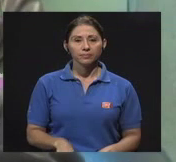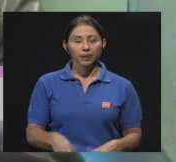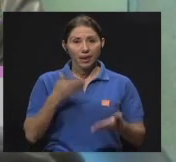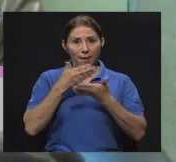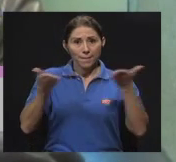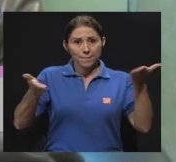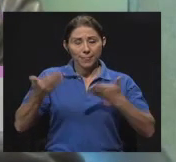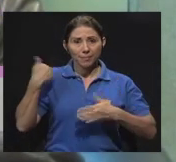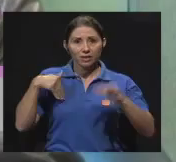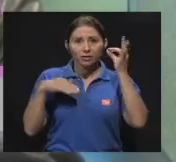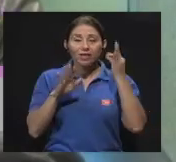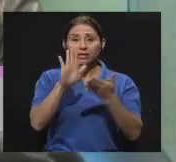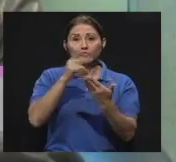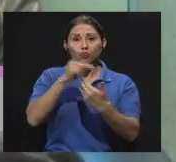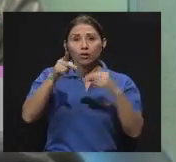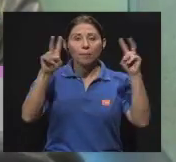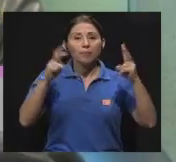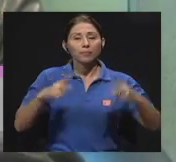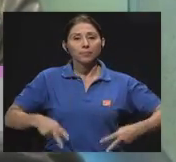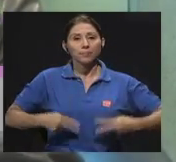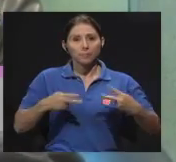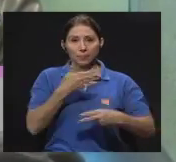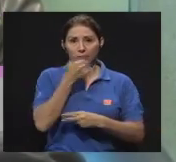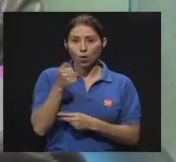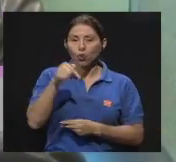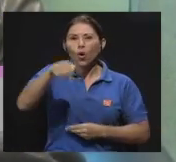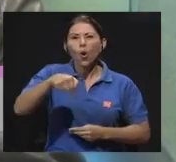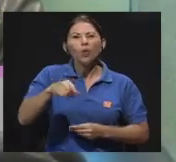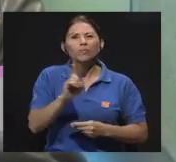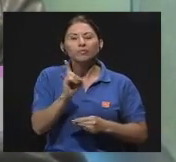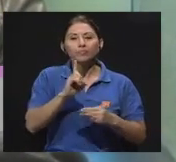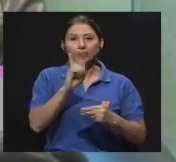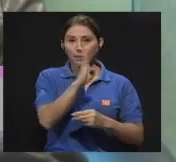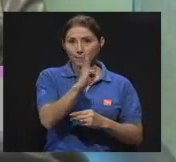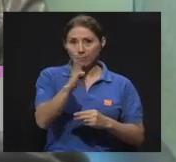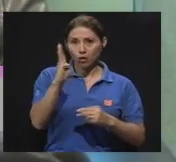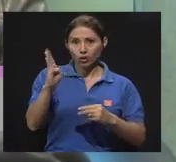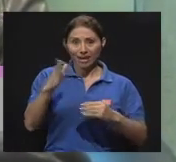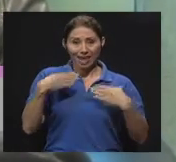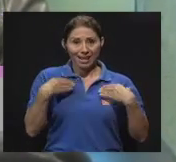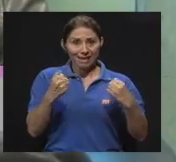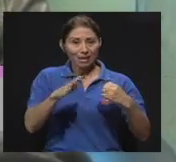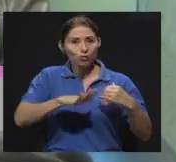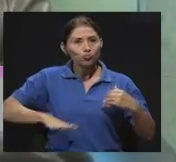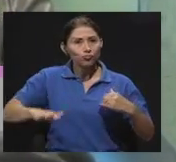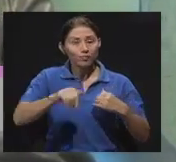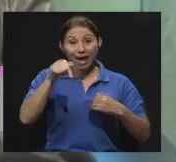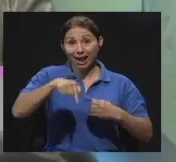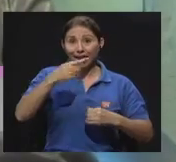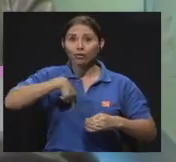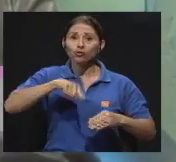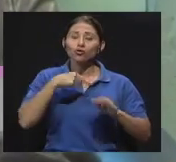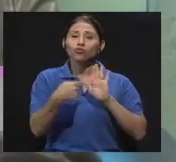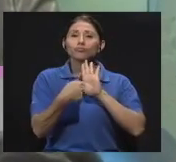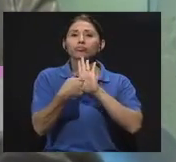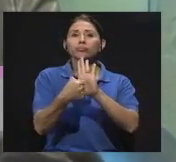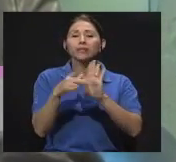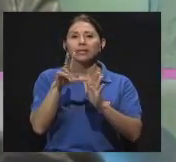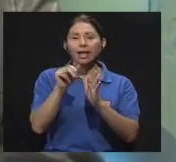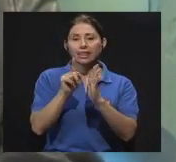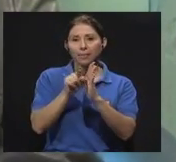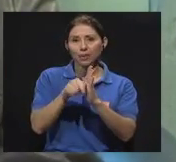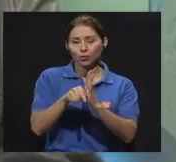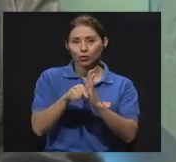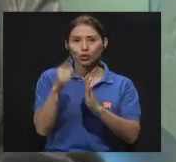Bienvenidos a Bienvenidos a su programa Vivir Mejor. Hoy nos encontramos desde la Biblioteca de la Salud y desde acá vamos a transmitir durante